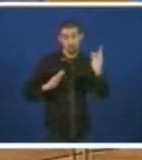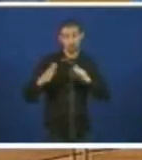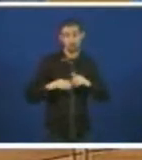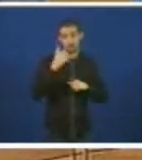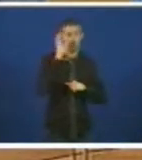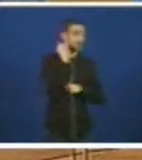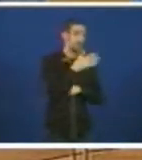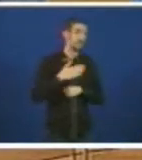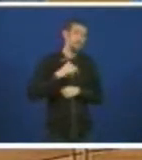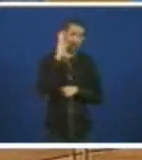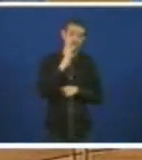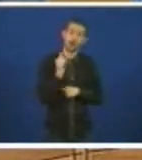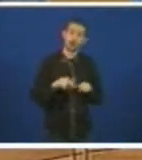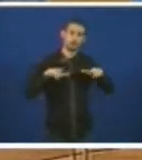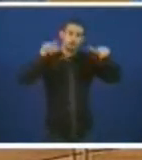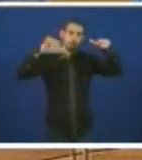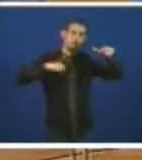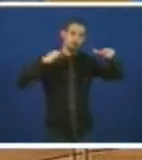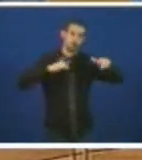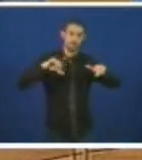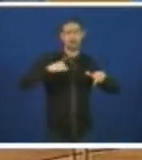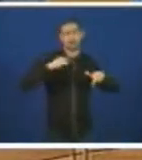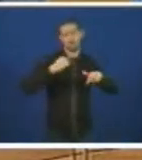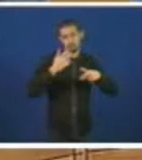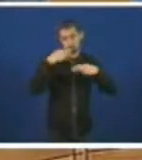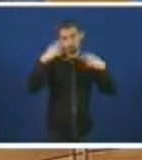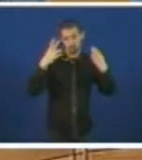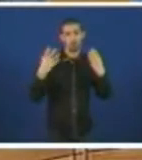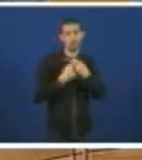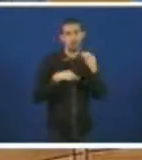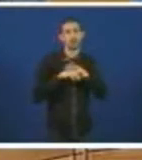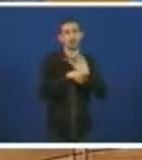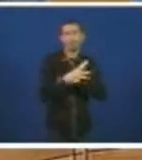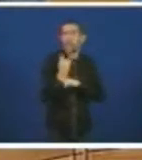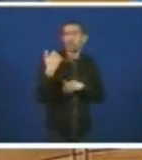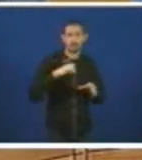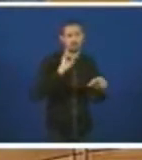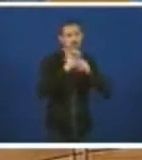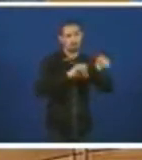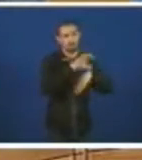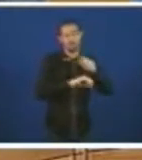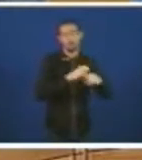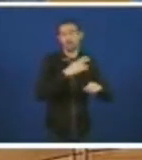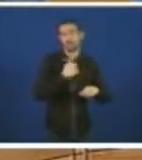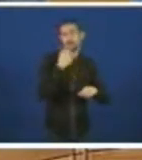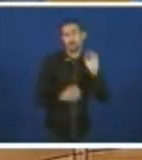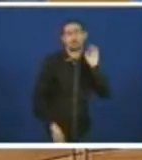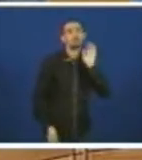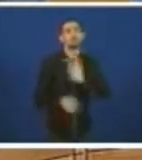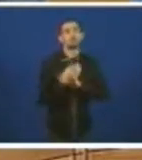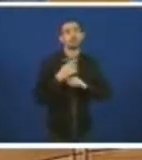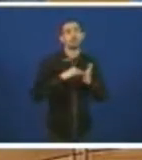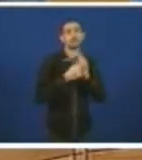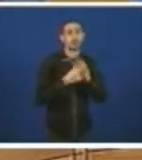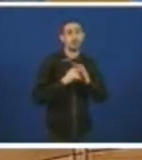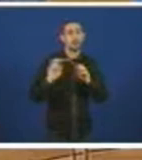contarán cunha gran infraestructura sanitaria pública que xunto co recursos existentes conformarán un sistema multi-hospital para